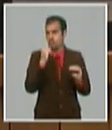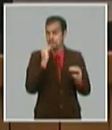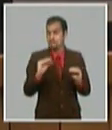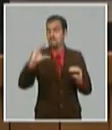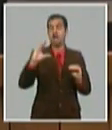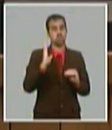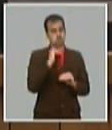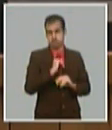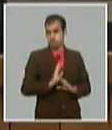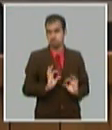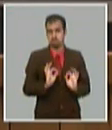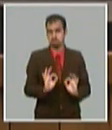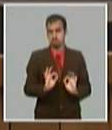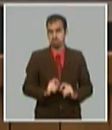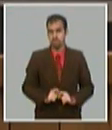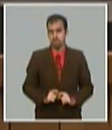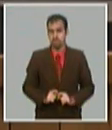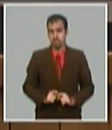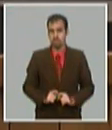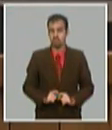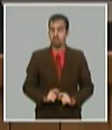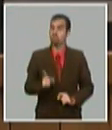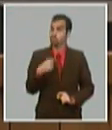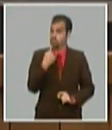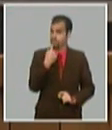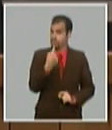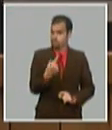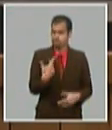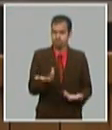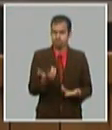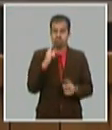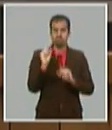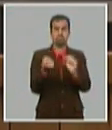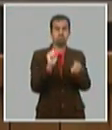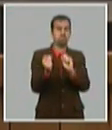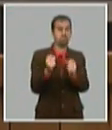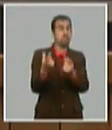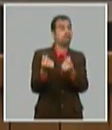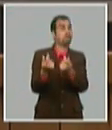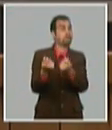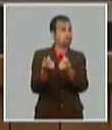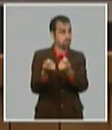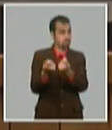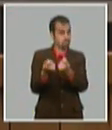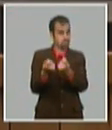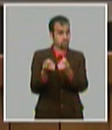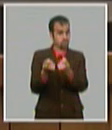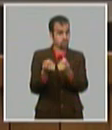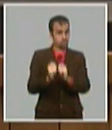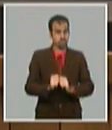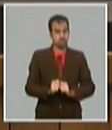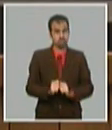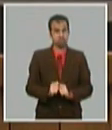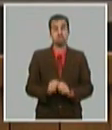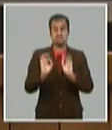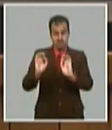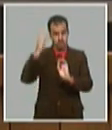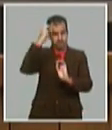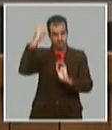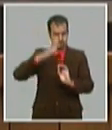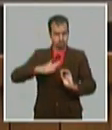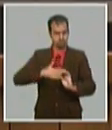y aquí llamamos la atención al control de los precios también en el sector estatal